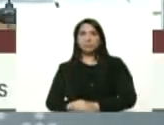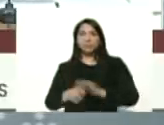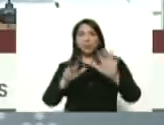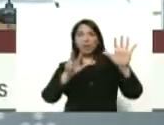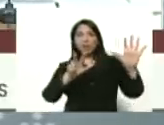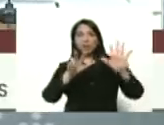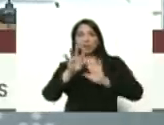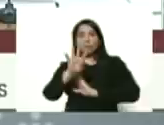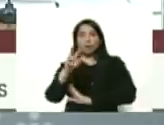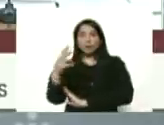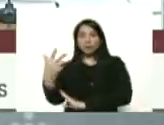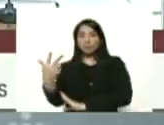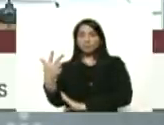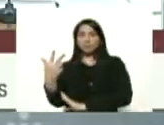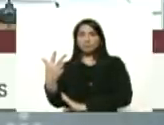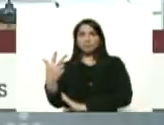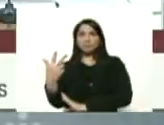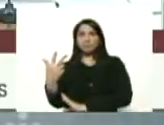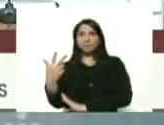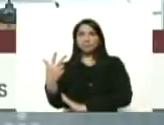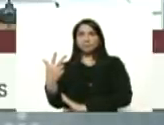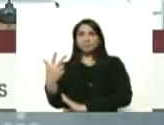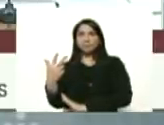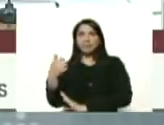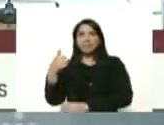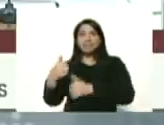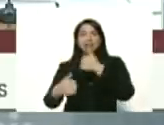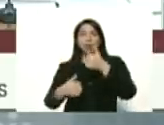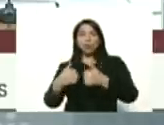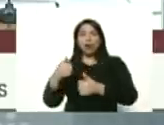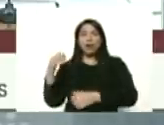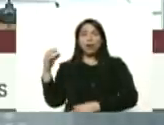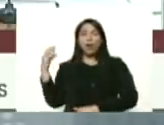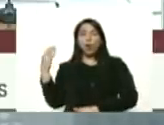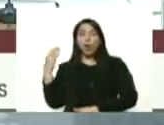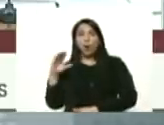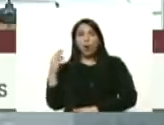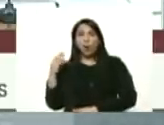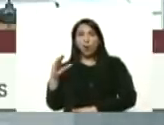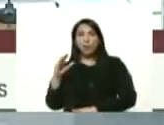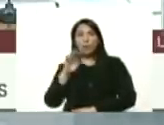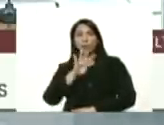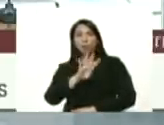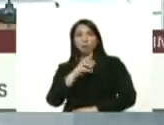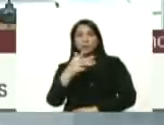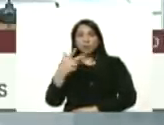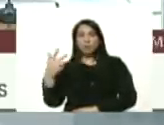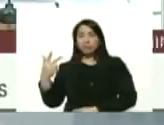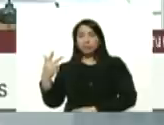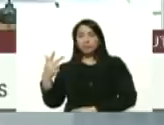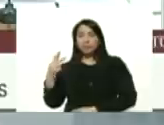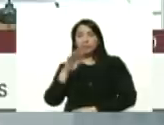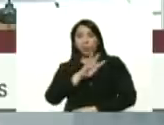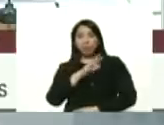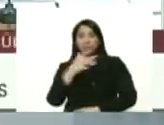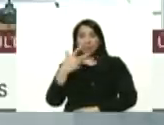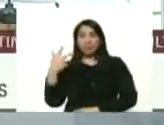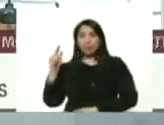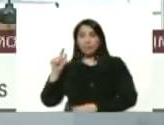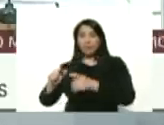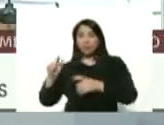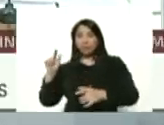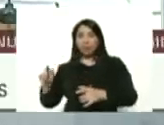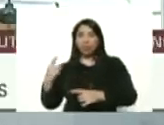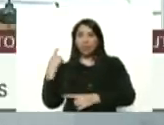ochocientos cuarenta y tres de los cuales de Colombia cuatrocientos treinta y tres son cuatrocientos treinta y tres casos que